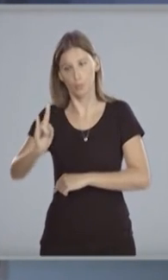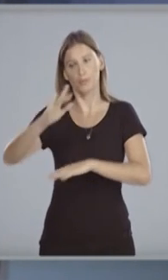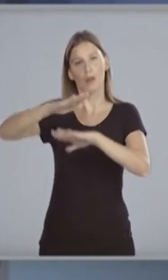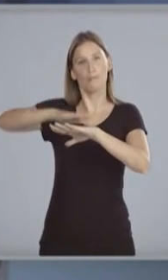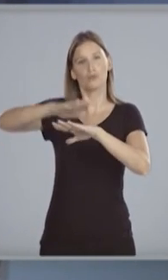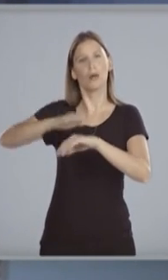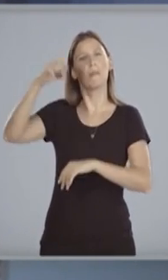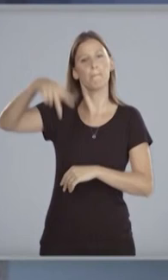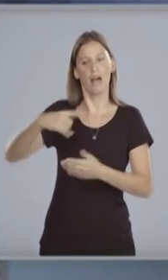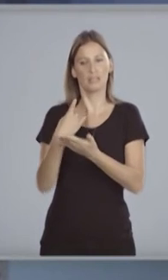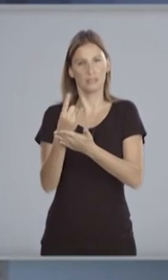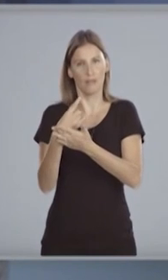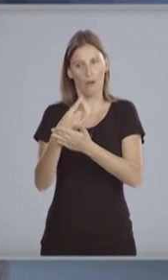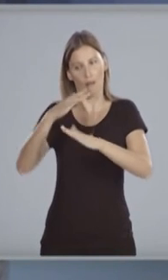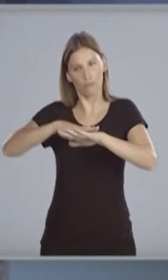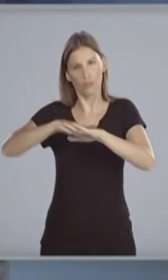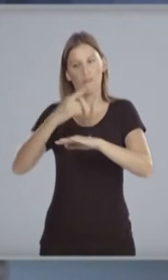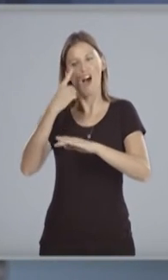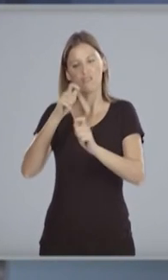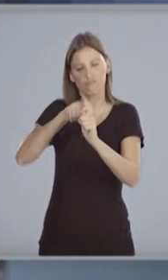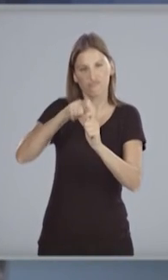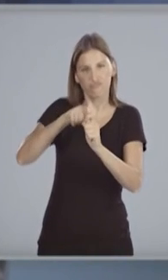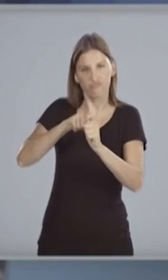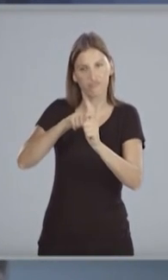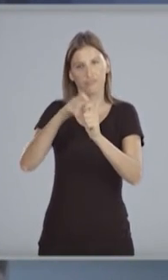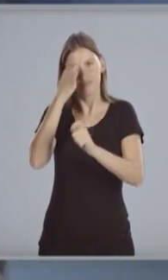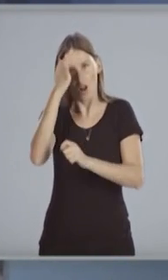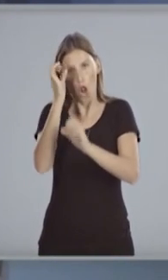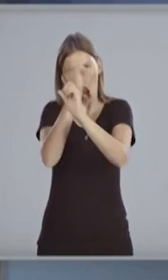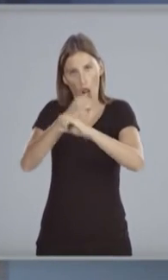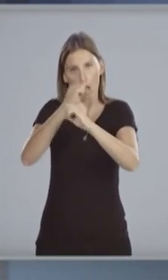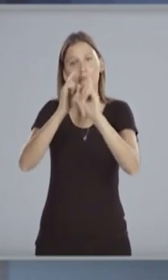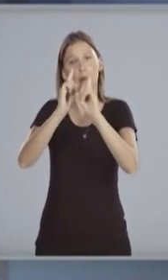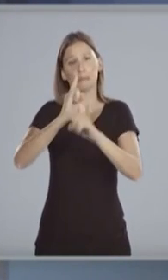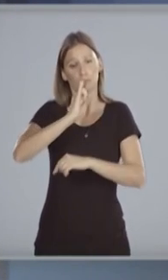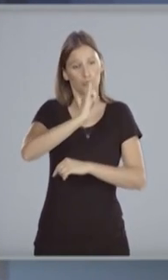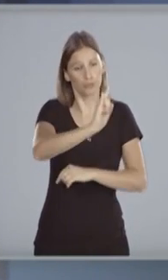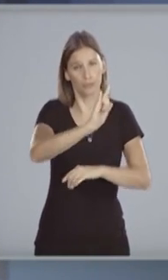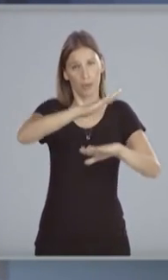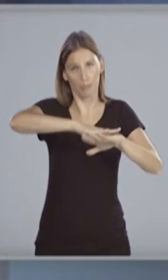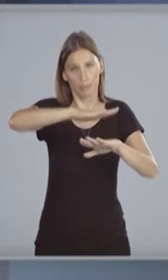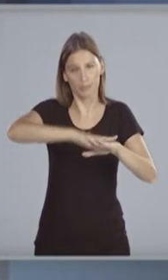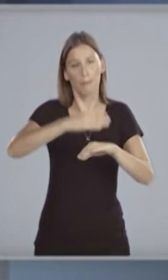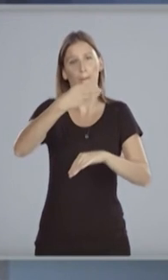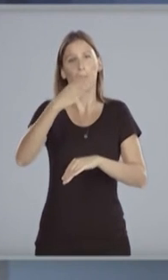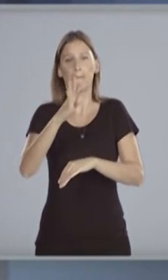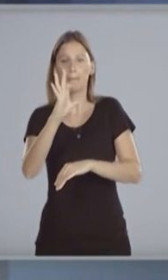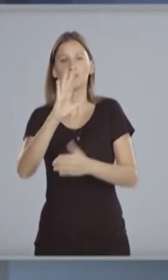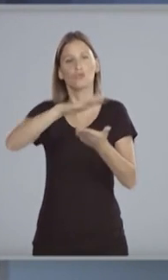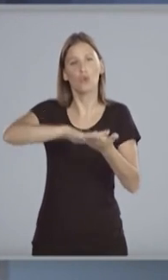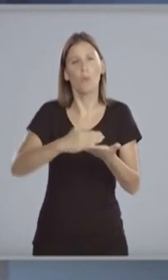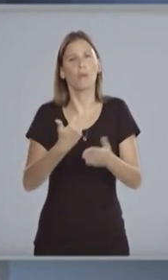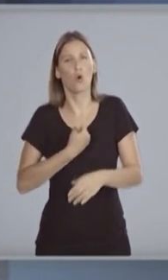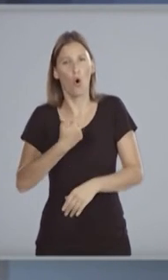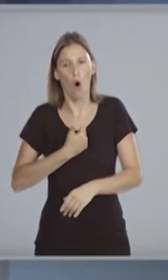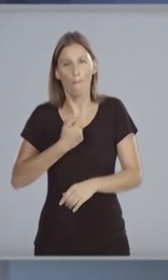CEIBAL atender los aspectos técnicos del programa y al Banco de Previsión Social, todo cuanto tenga